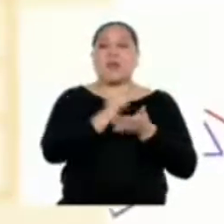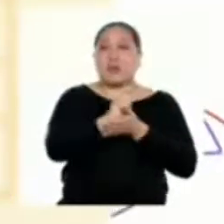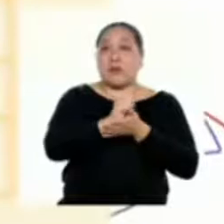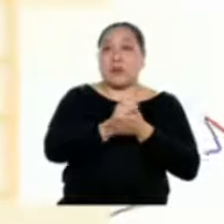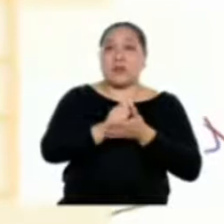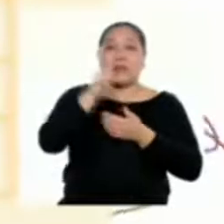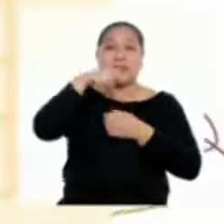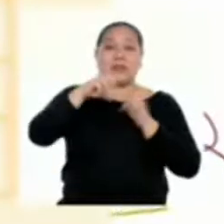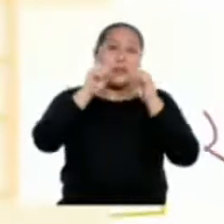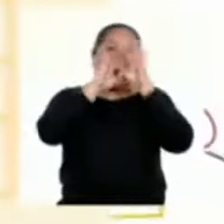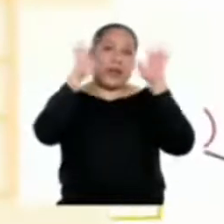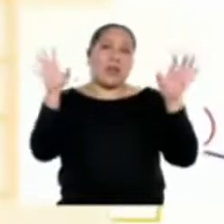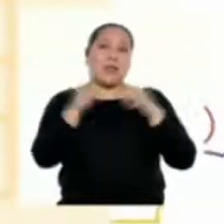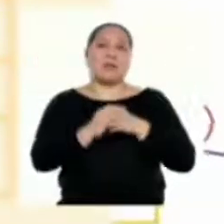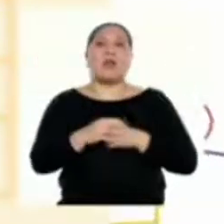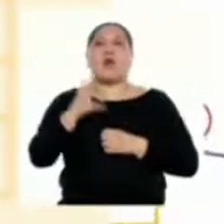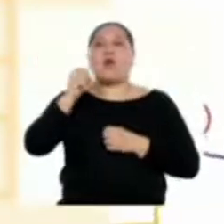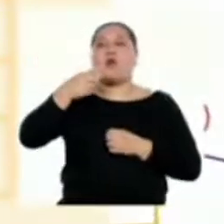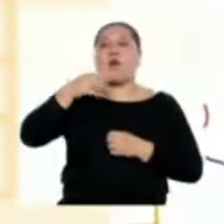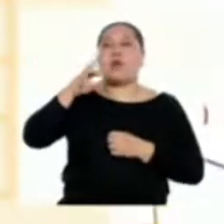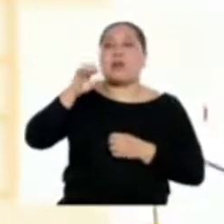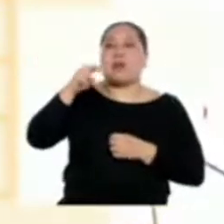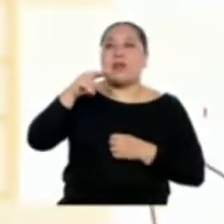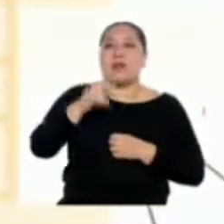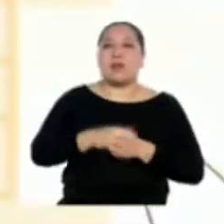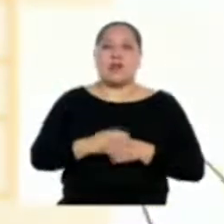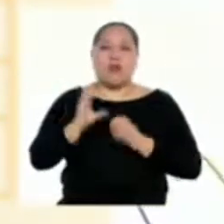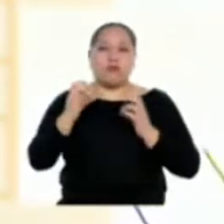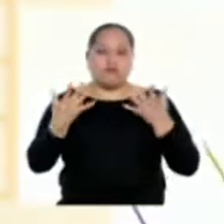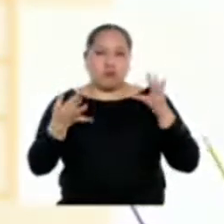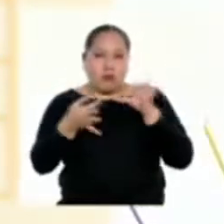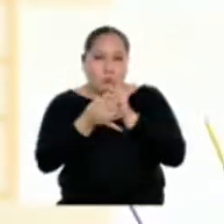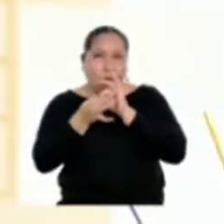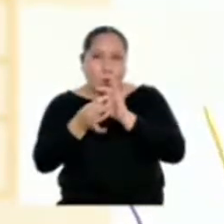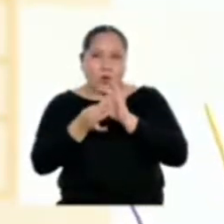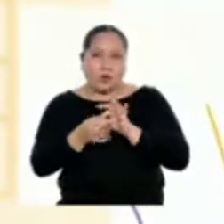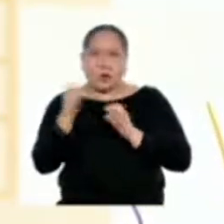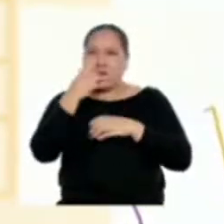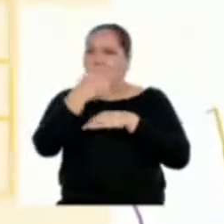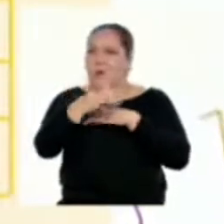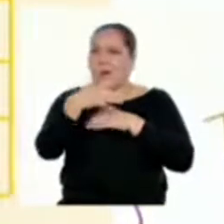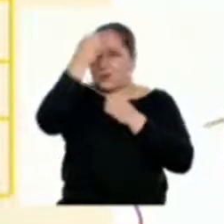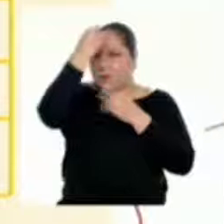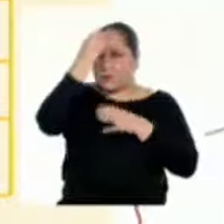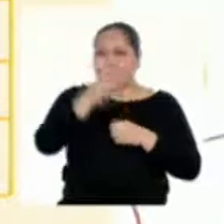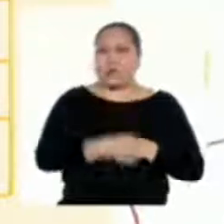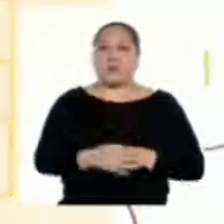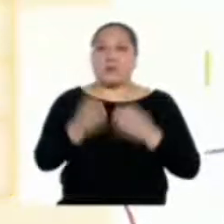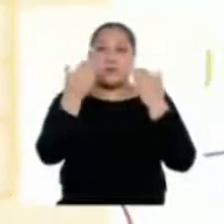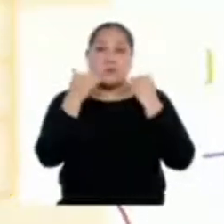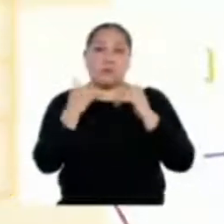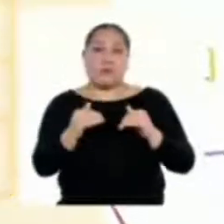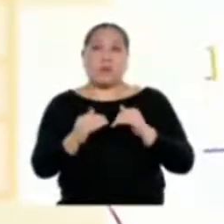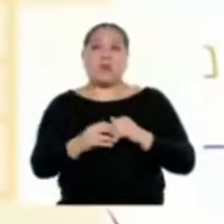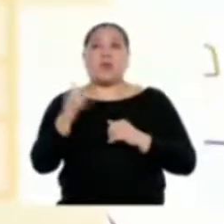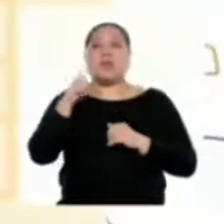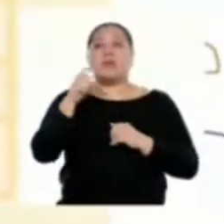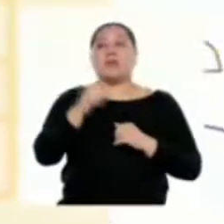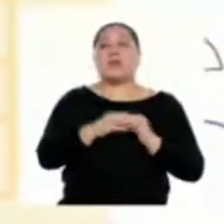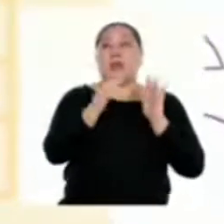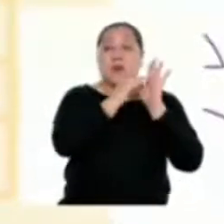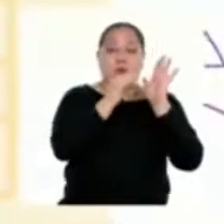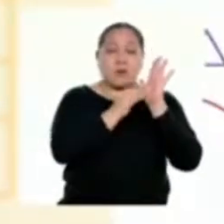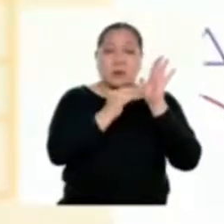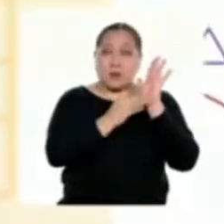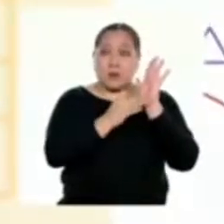claras, coherentes, cohesionadas y sin vacíos de información. También debemos seguir una estructura textual